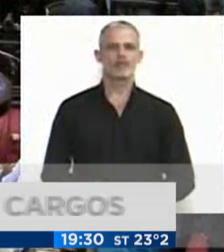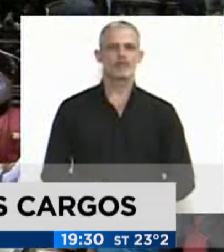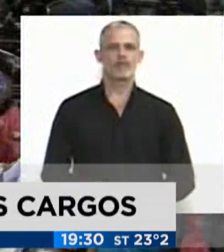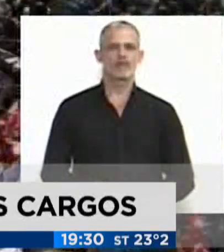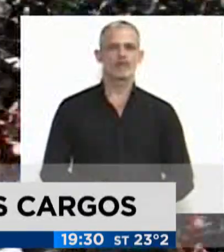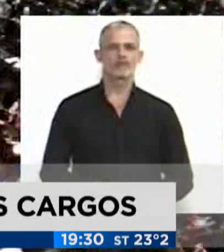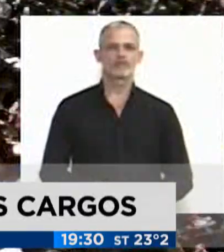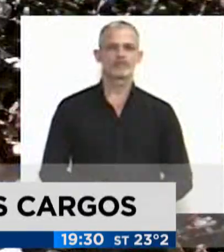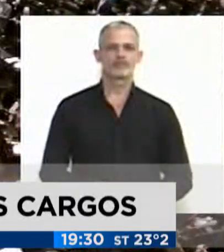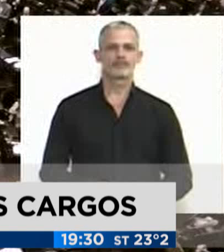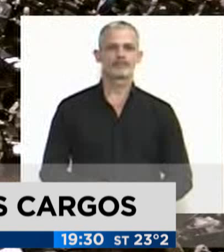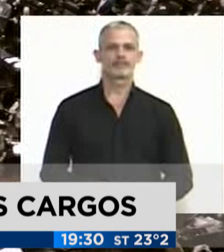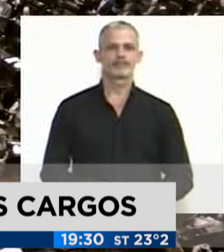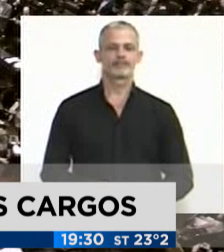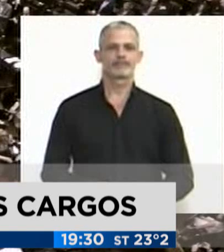¡Aplausos!